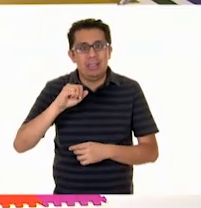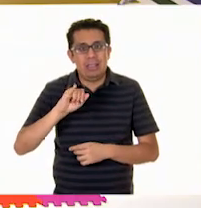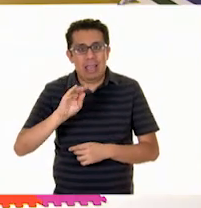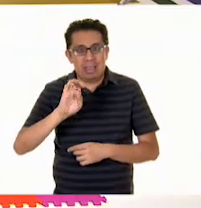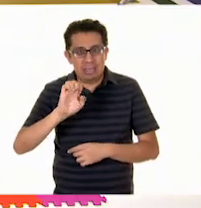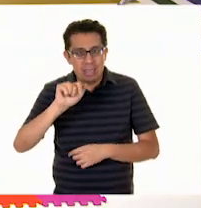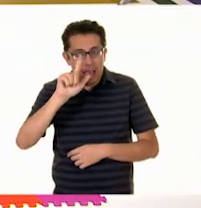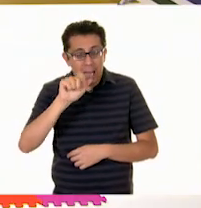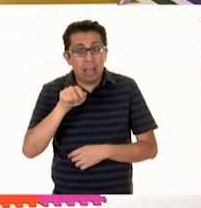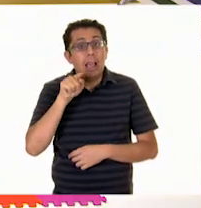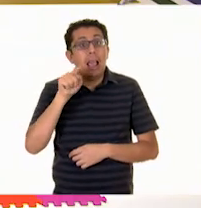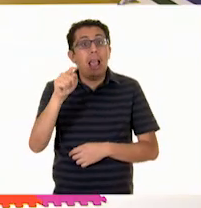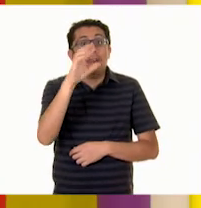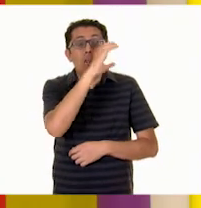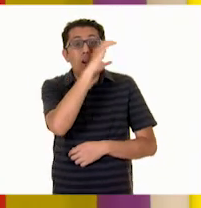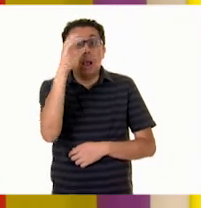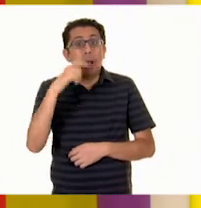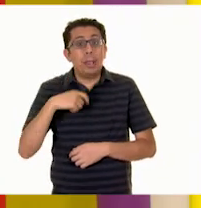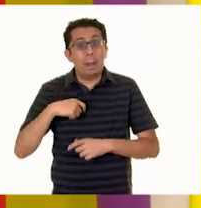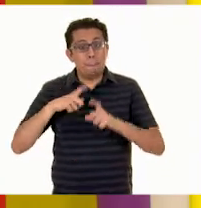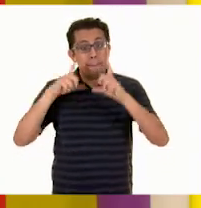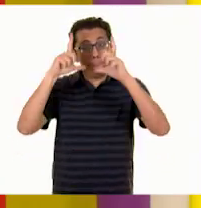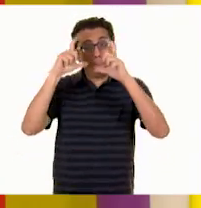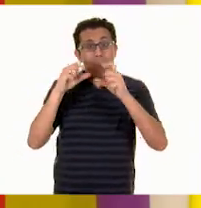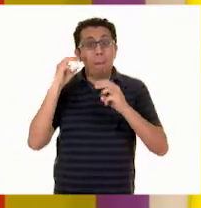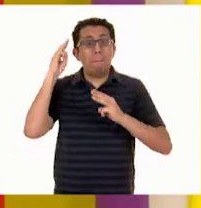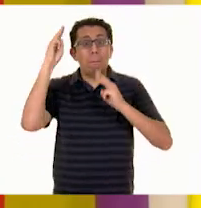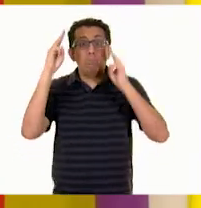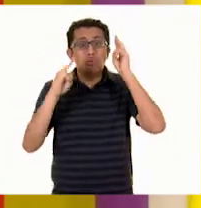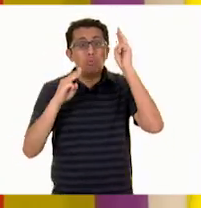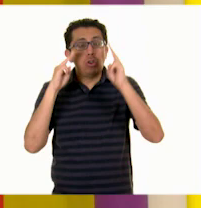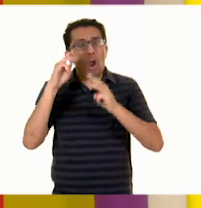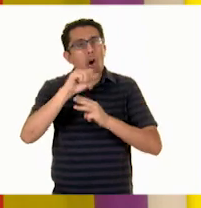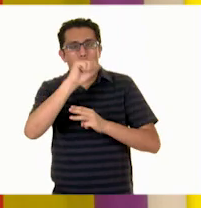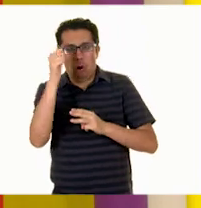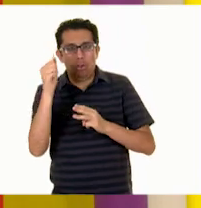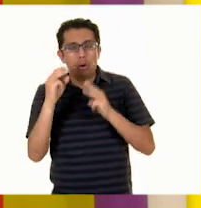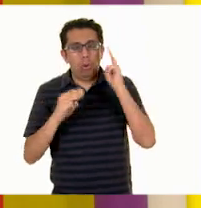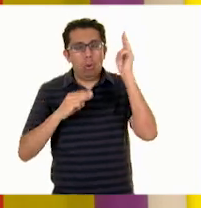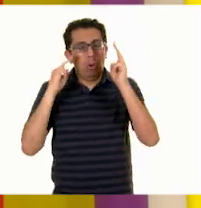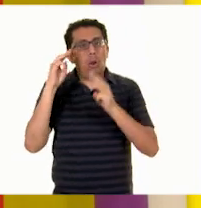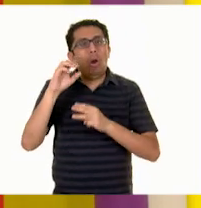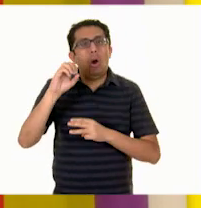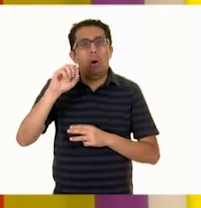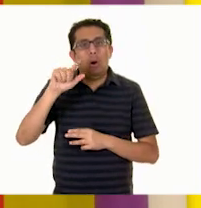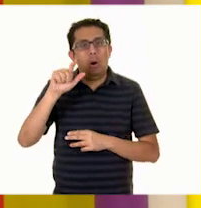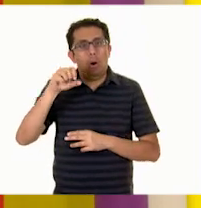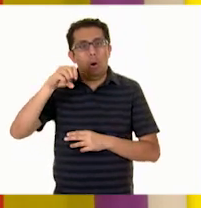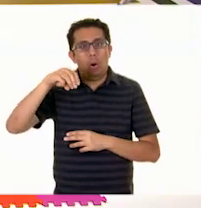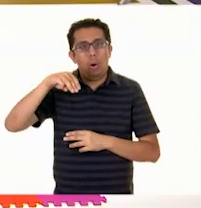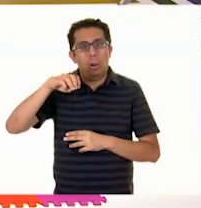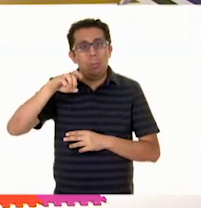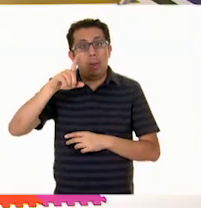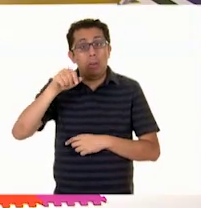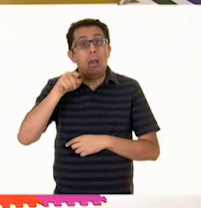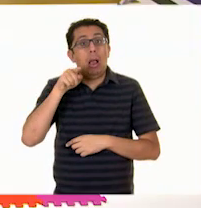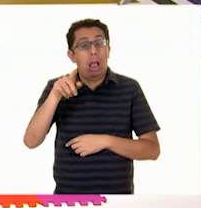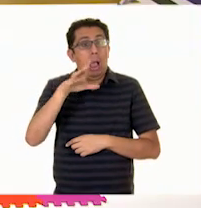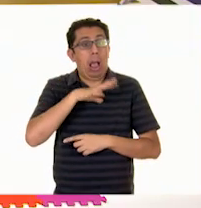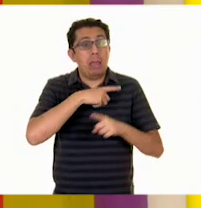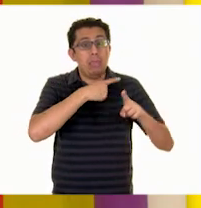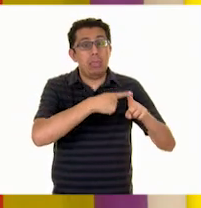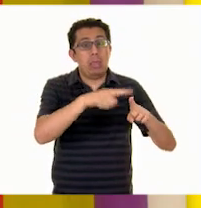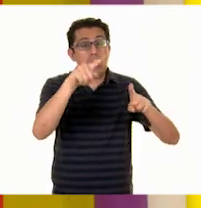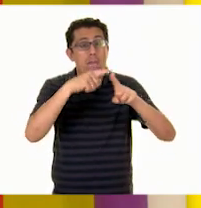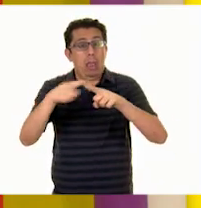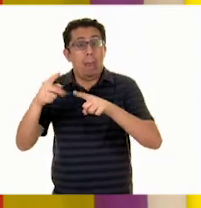Sí, esta fotografía la tomé en el Museo Dolores Olmedo, en otro museo. En el Dolores Olmedo, sí. Ahí tienen muchos xolos cuincles. De hecho,